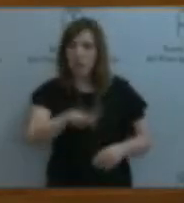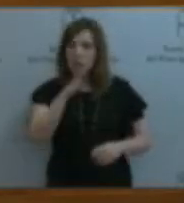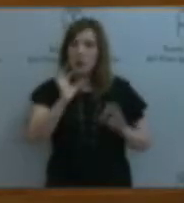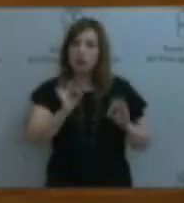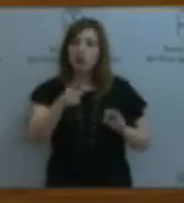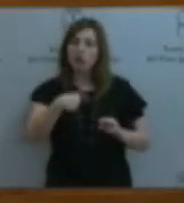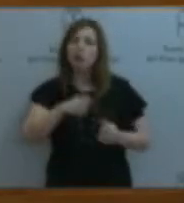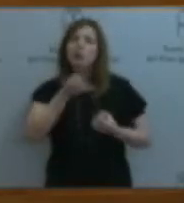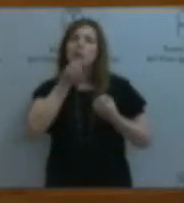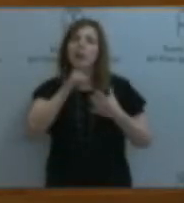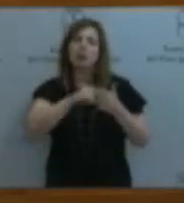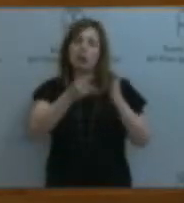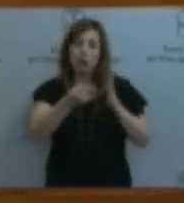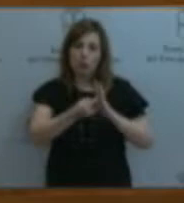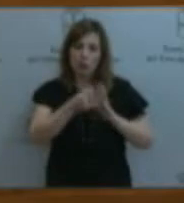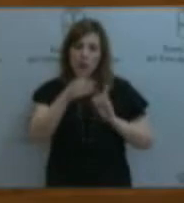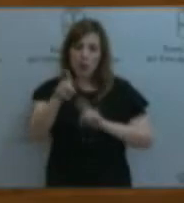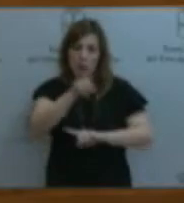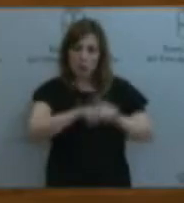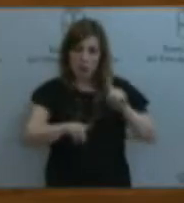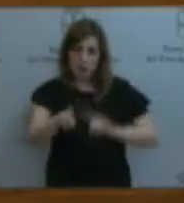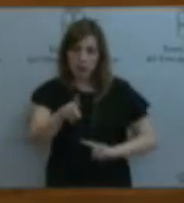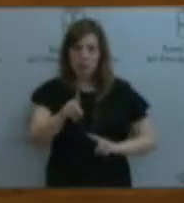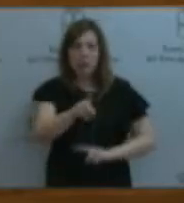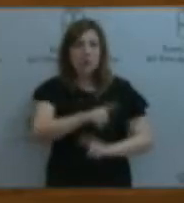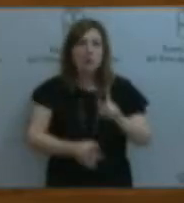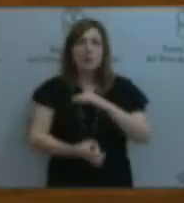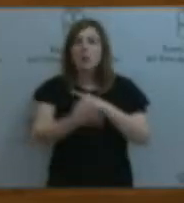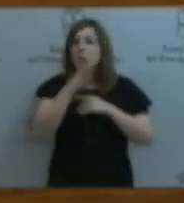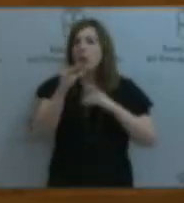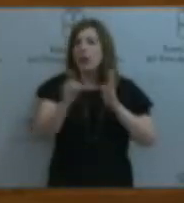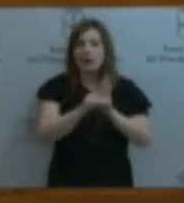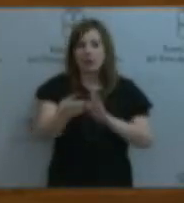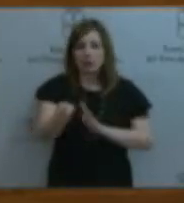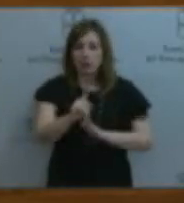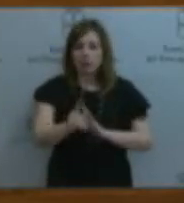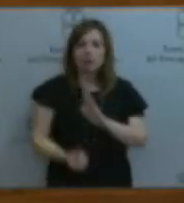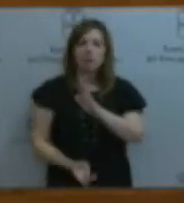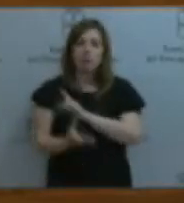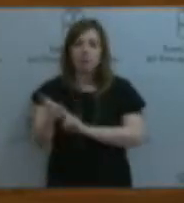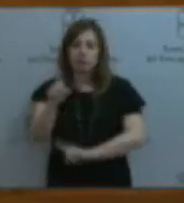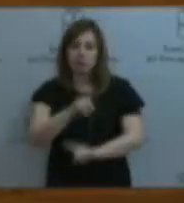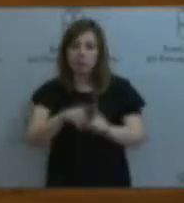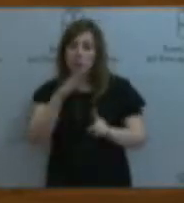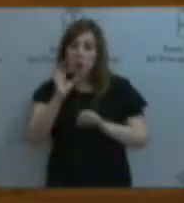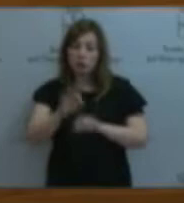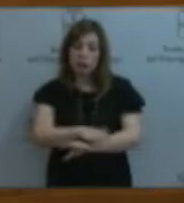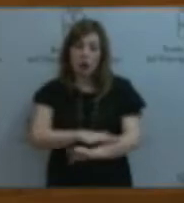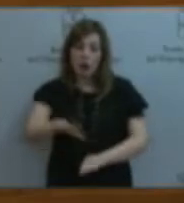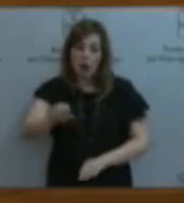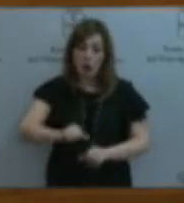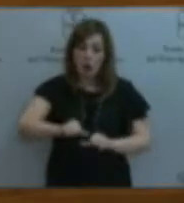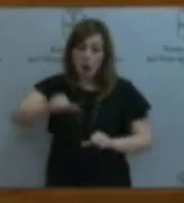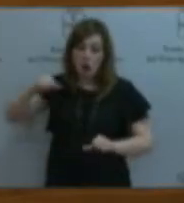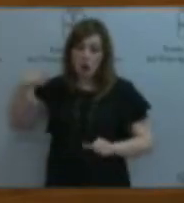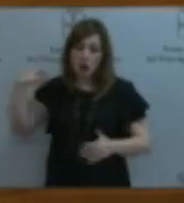solución al problema creado, creado no por un decreto, no, creado por los que gobernaron y gobiernan.